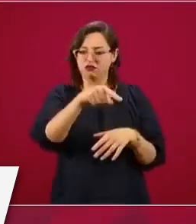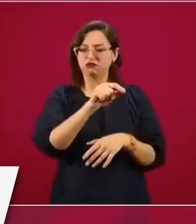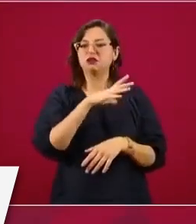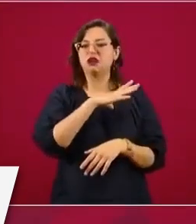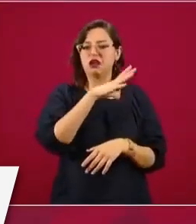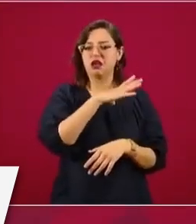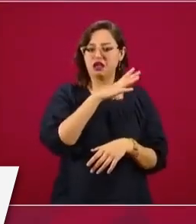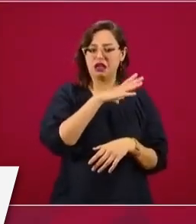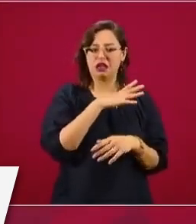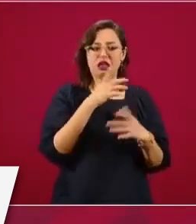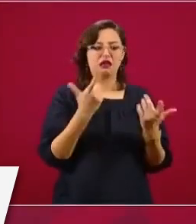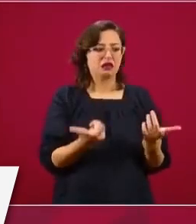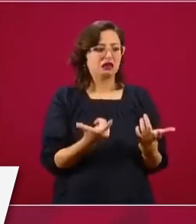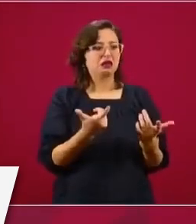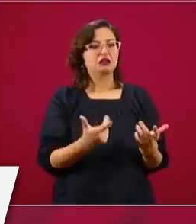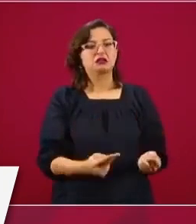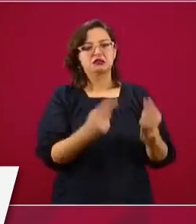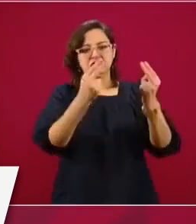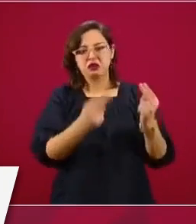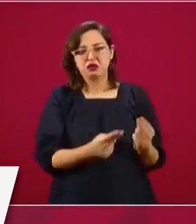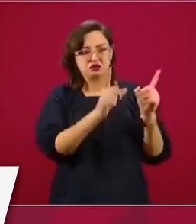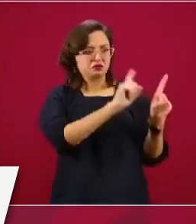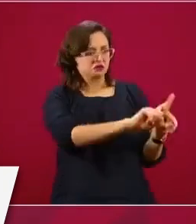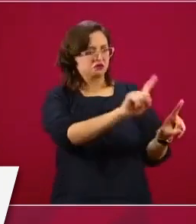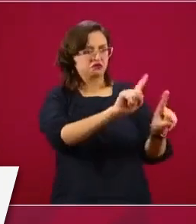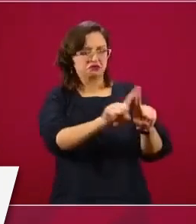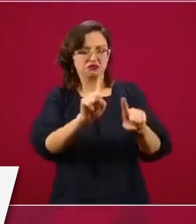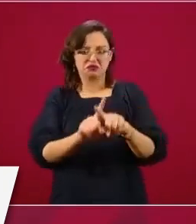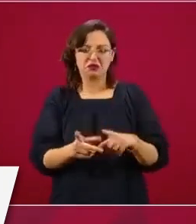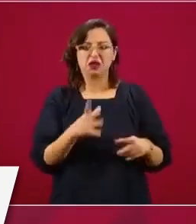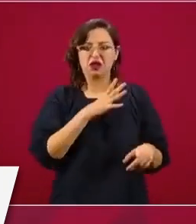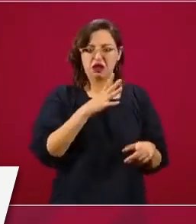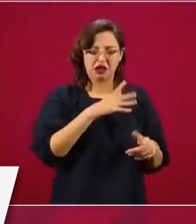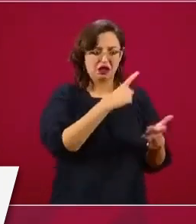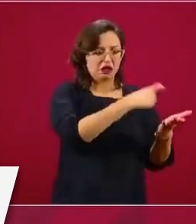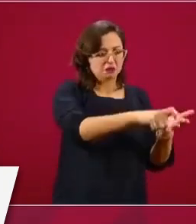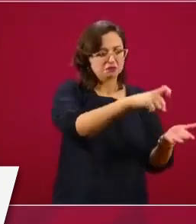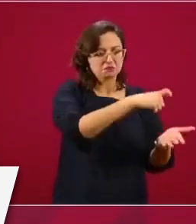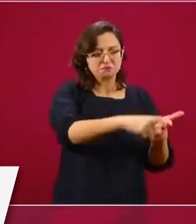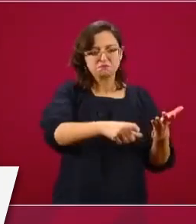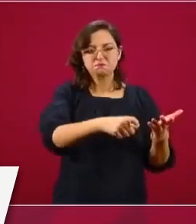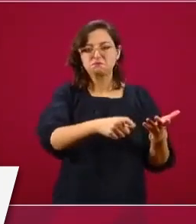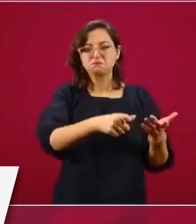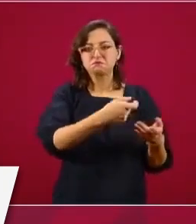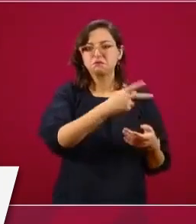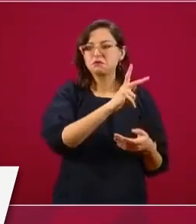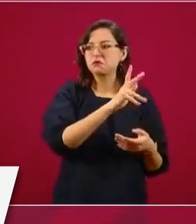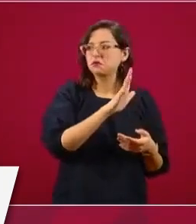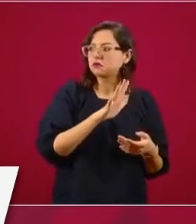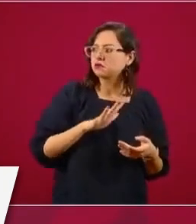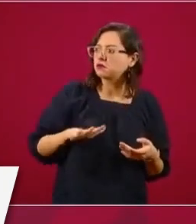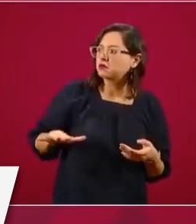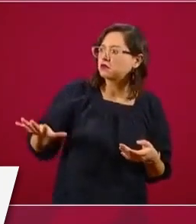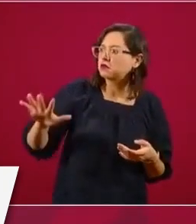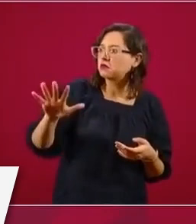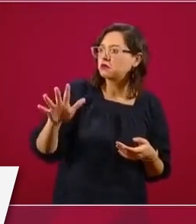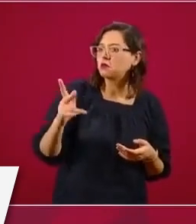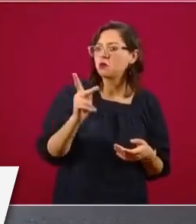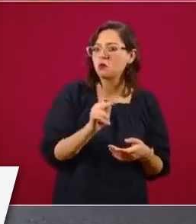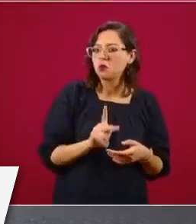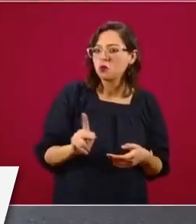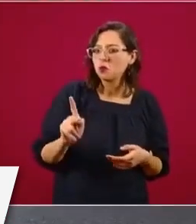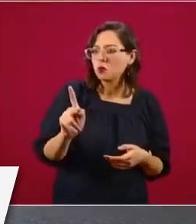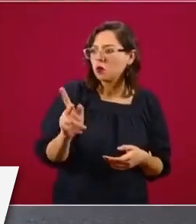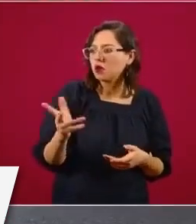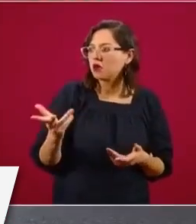donde hay consumo, donde hay negocio, pero la electricidad,